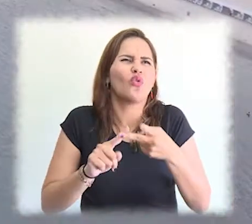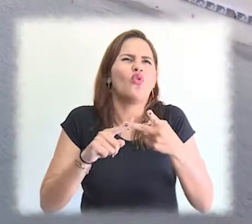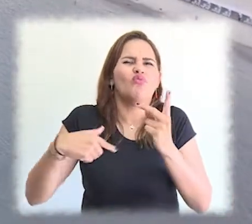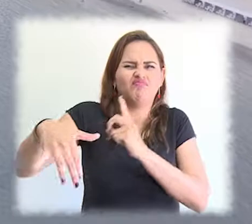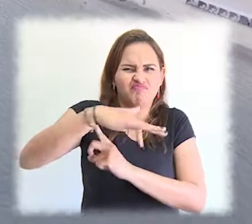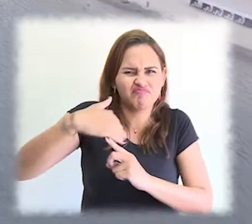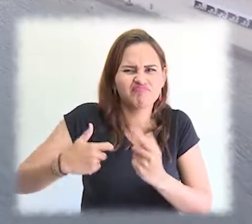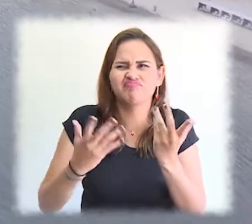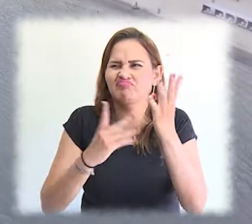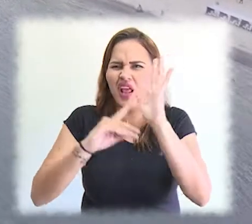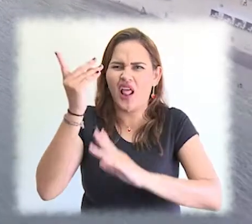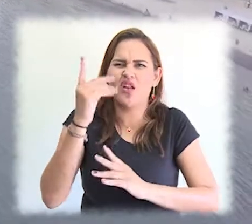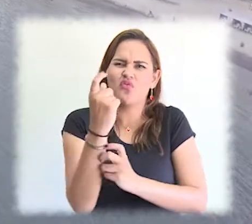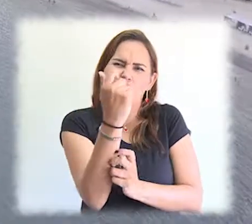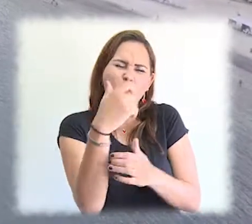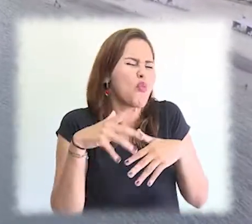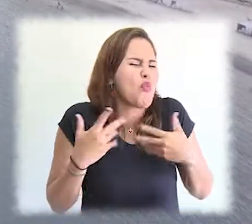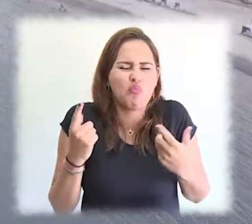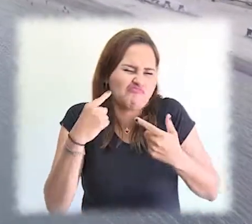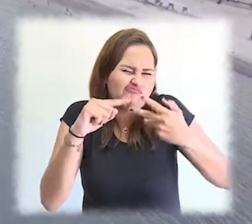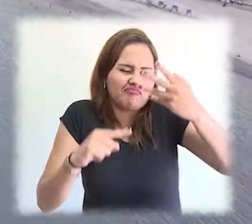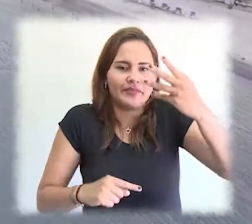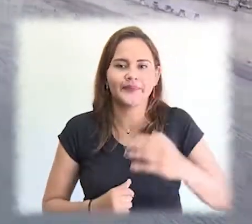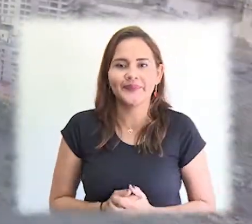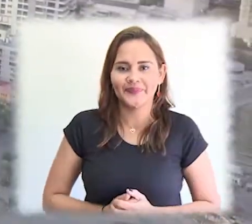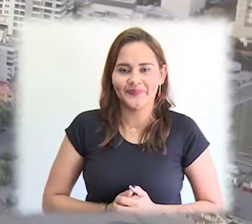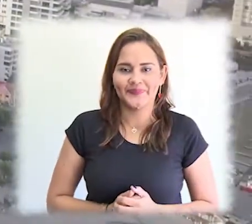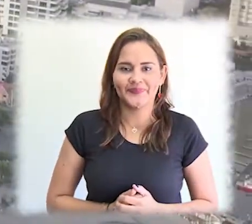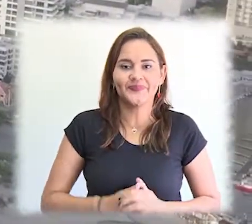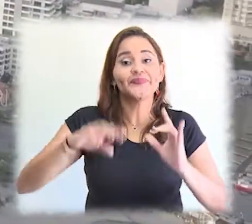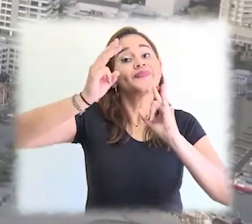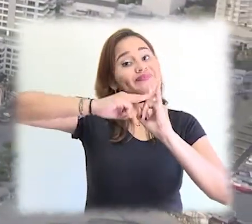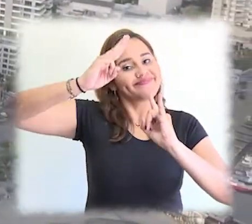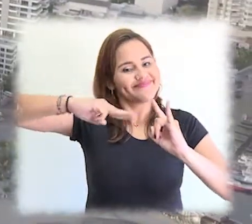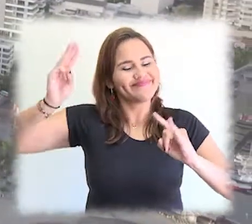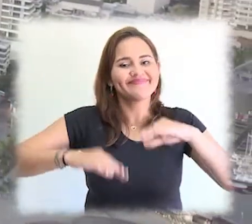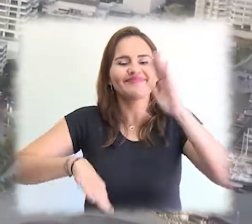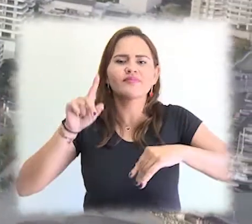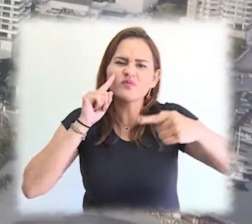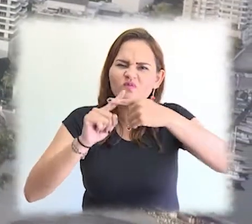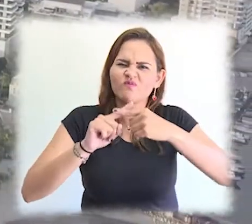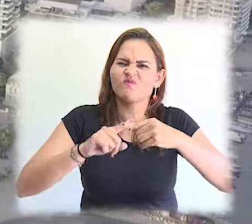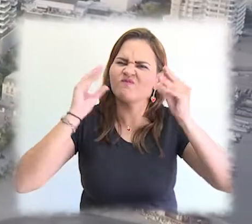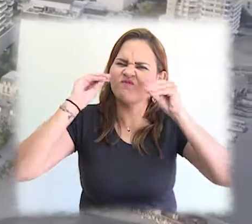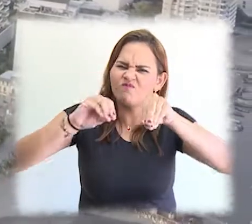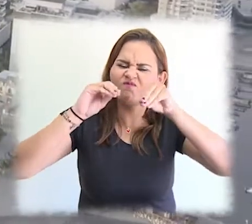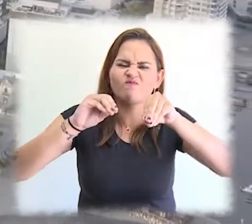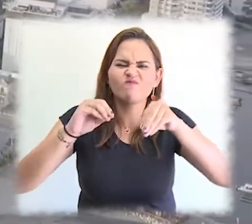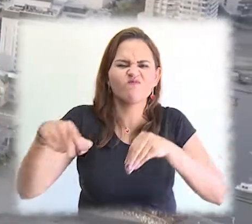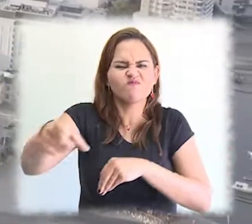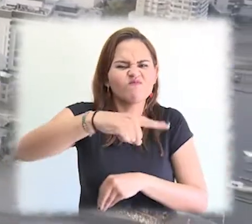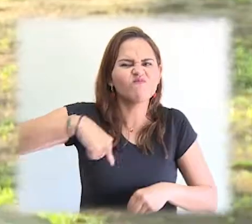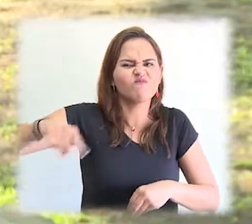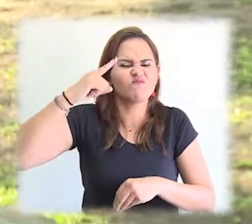regiones en temas relacionados con la planificación urbana, medio ambiente, desarrollo económico, entre otros.